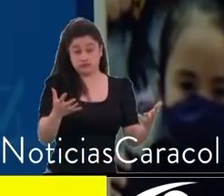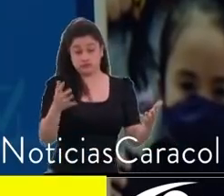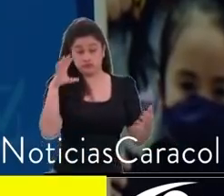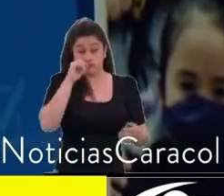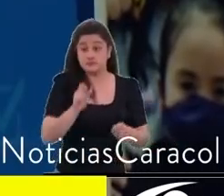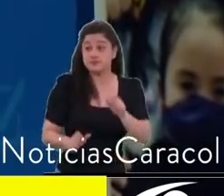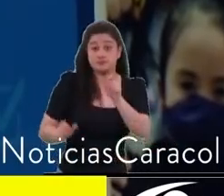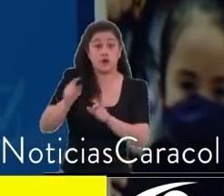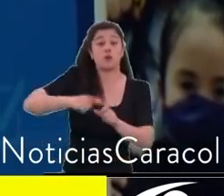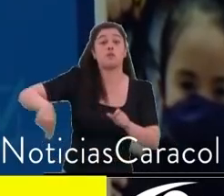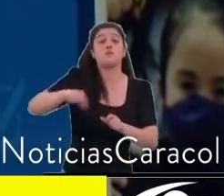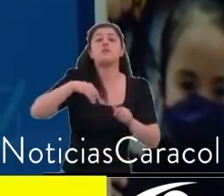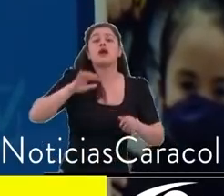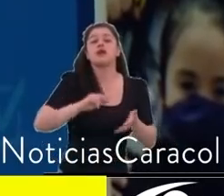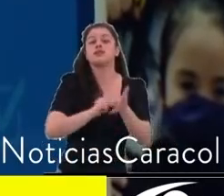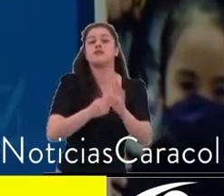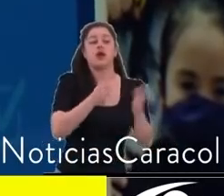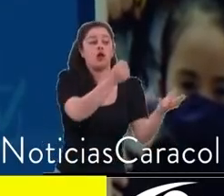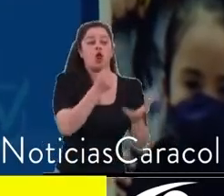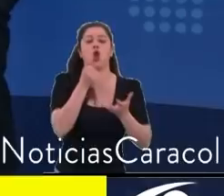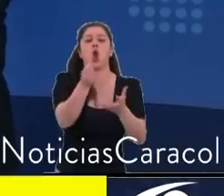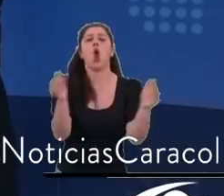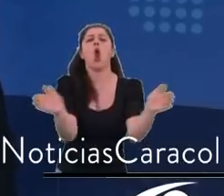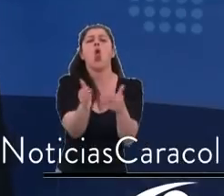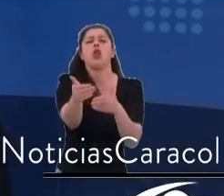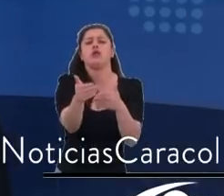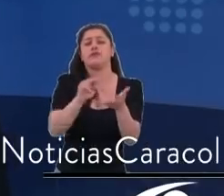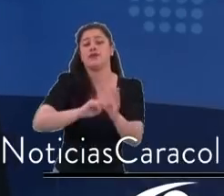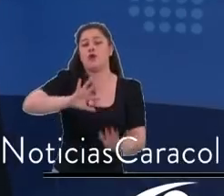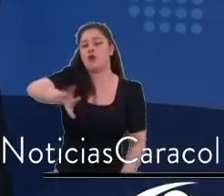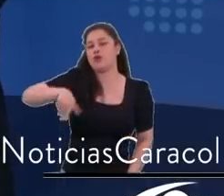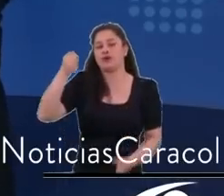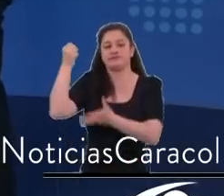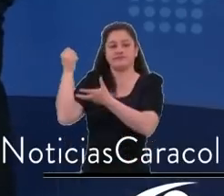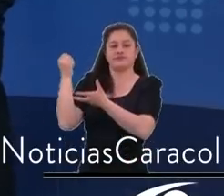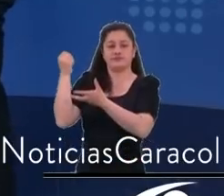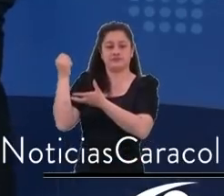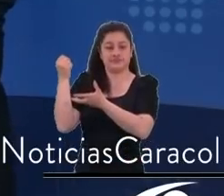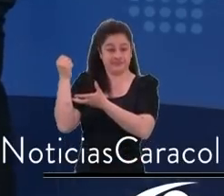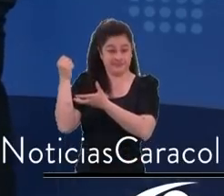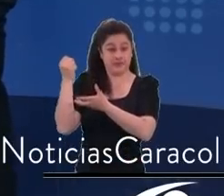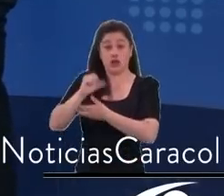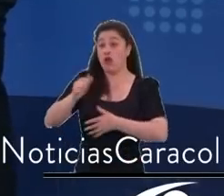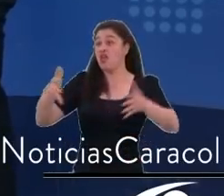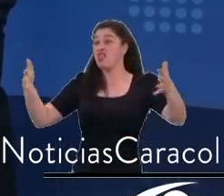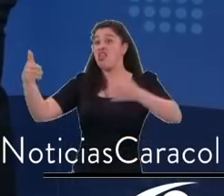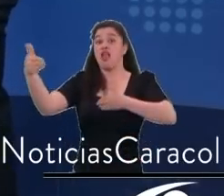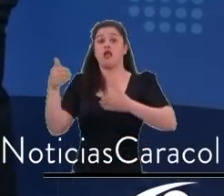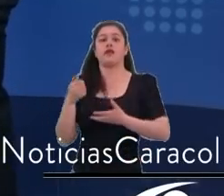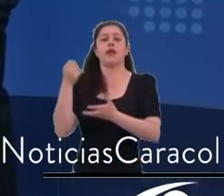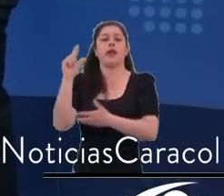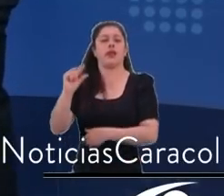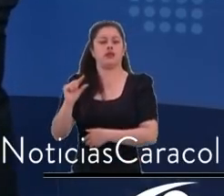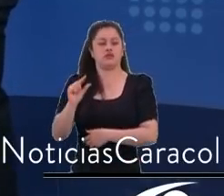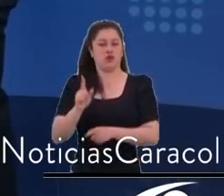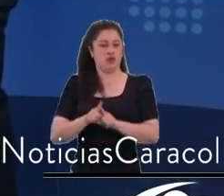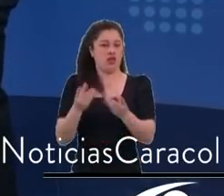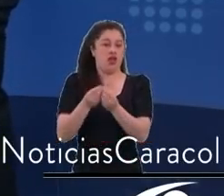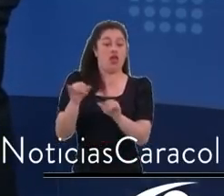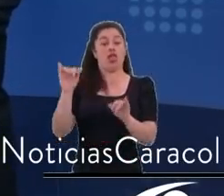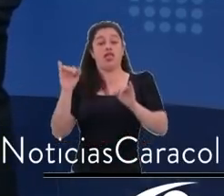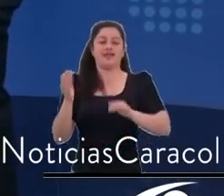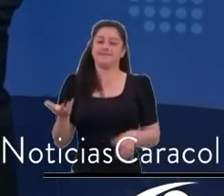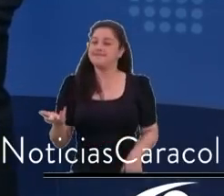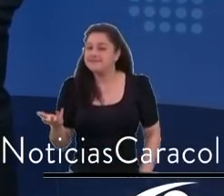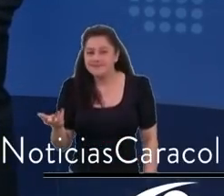aparta estudios para yuppies. Claro, ahí está, protege sectores específicos dedicados a la economía local. Eso es muy importante. En